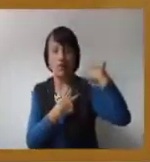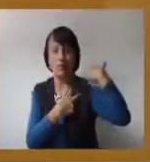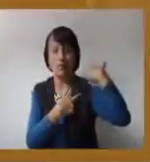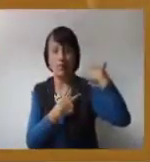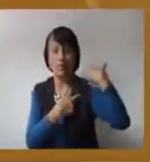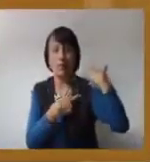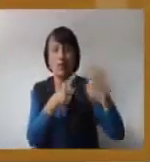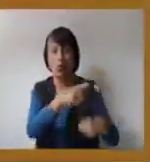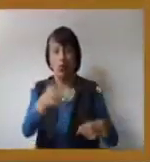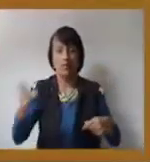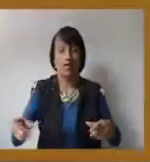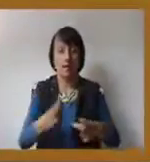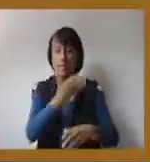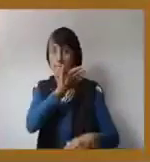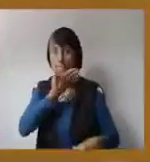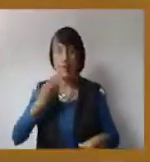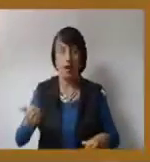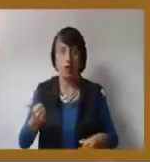responsabilidad.